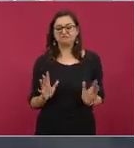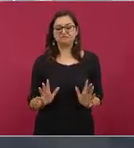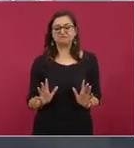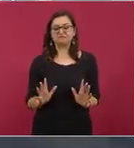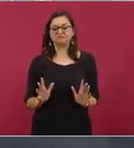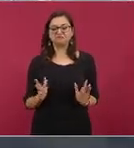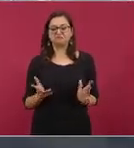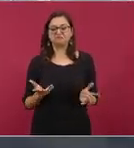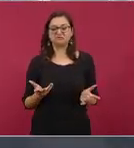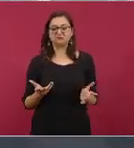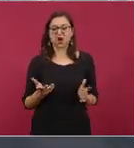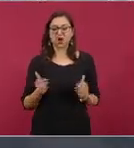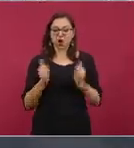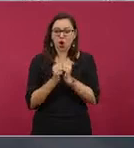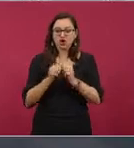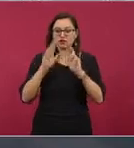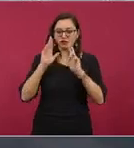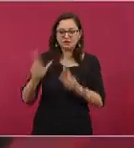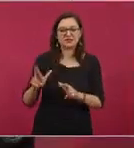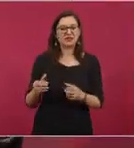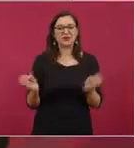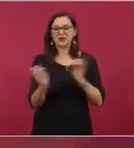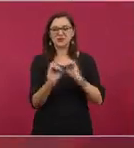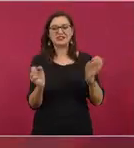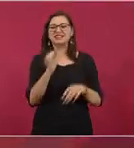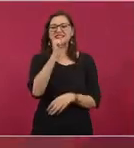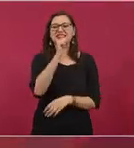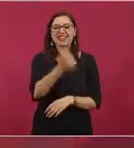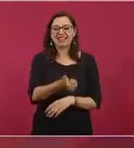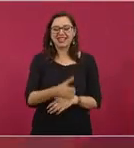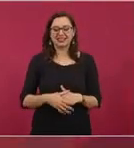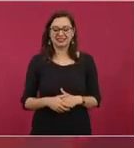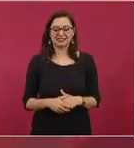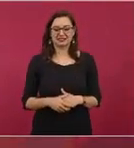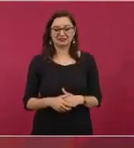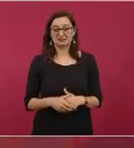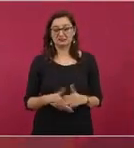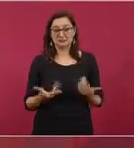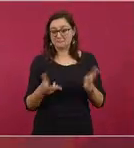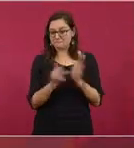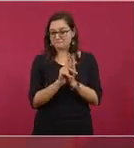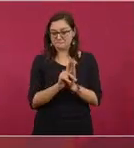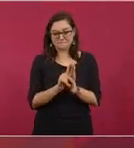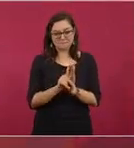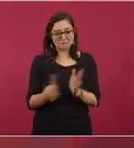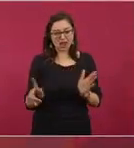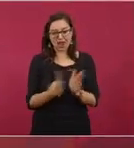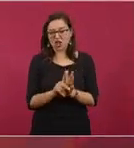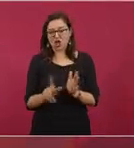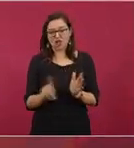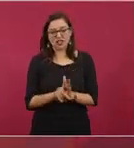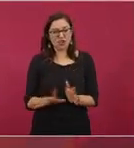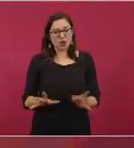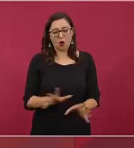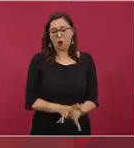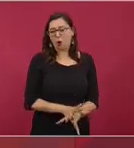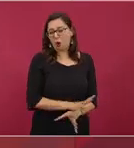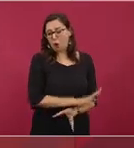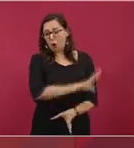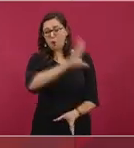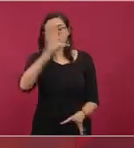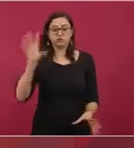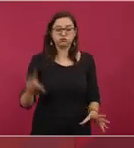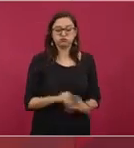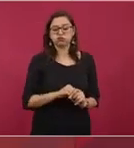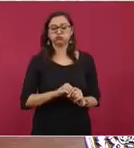nada es un periódico completamente de